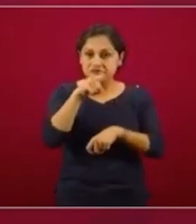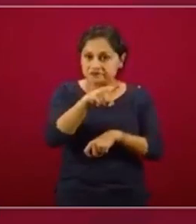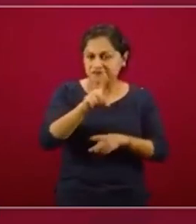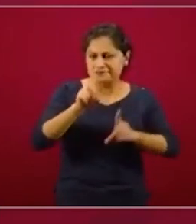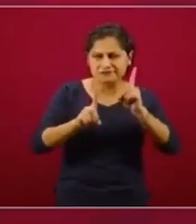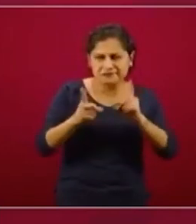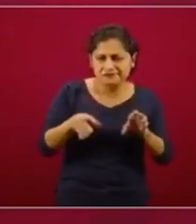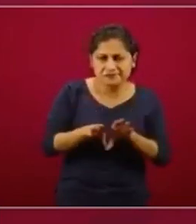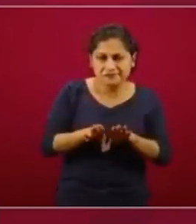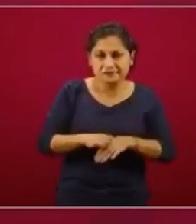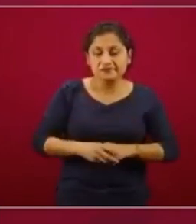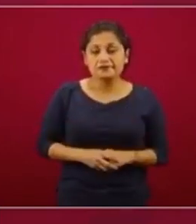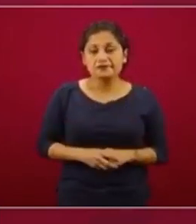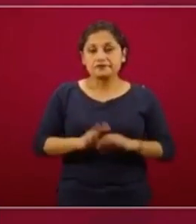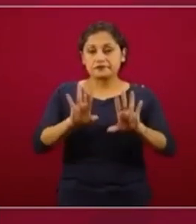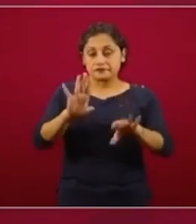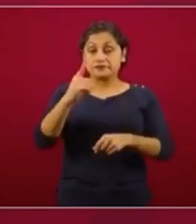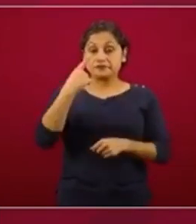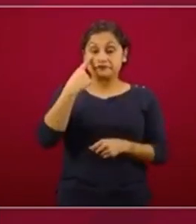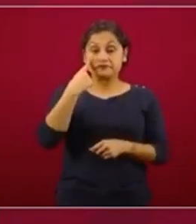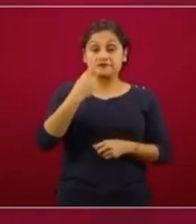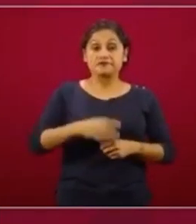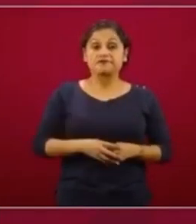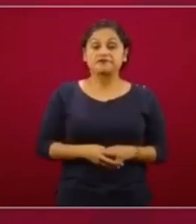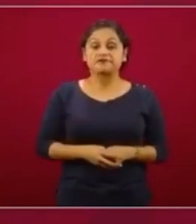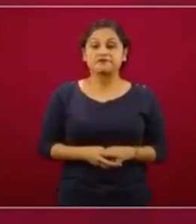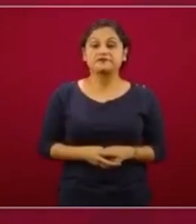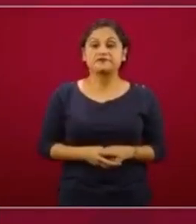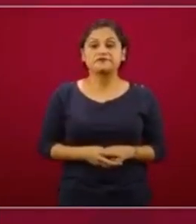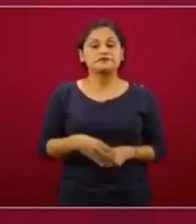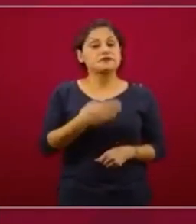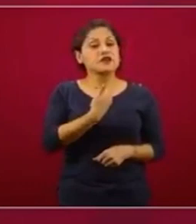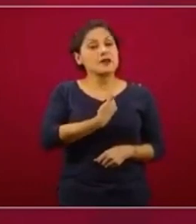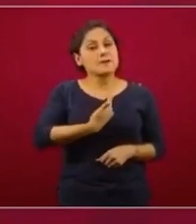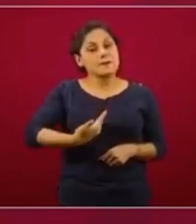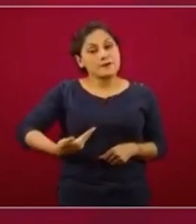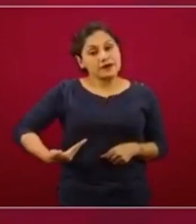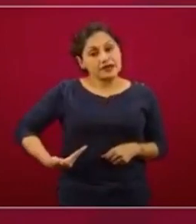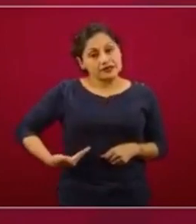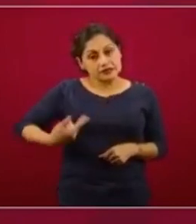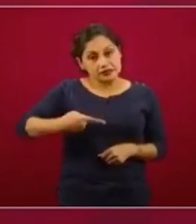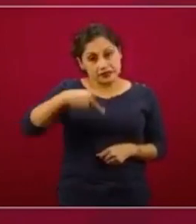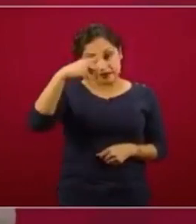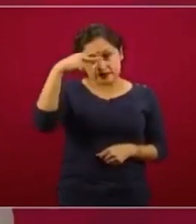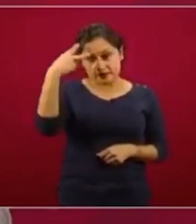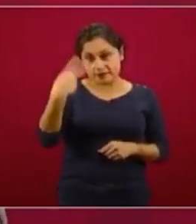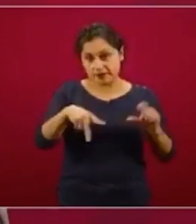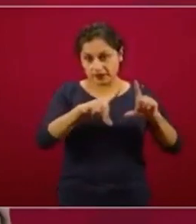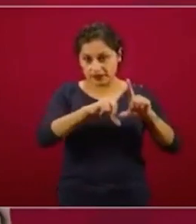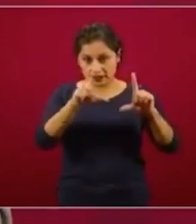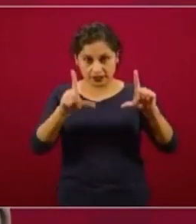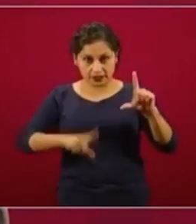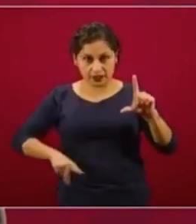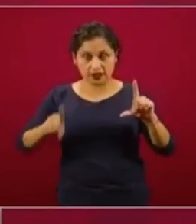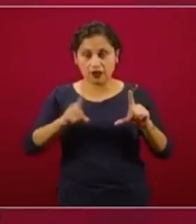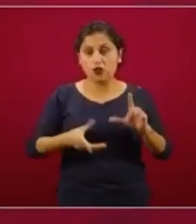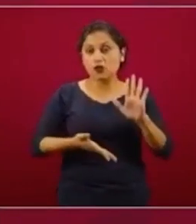La idea general, por qué el presidente de la República debe salir a trabajar.